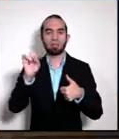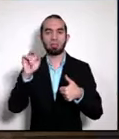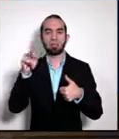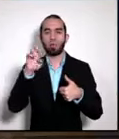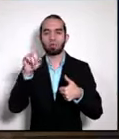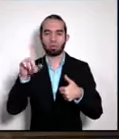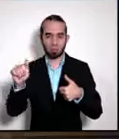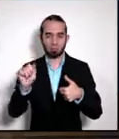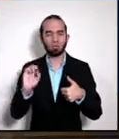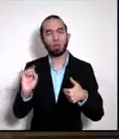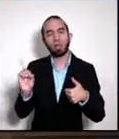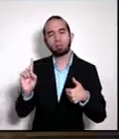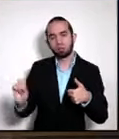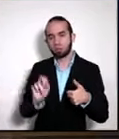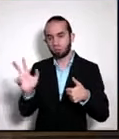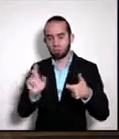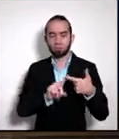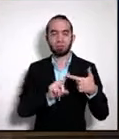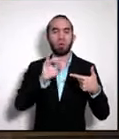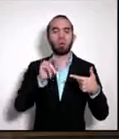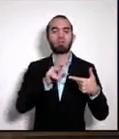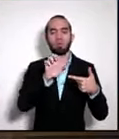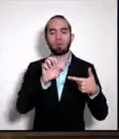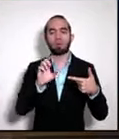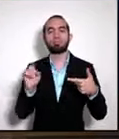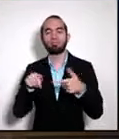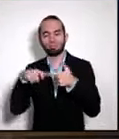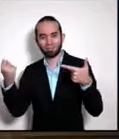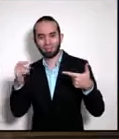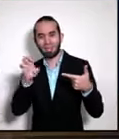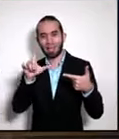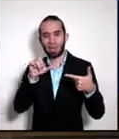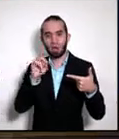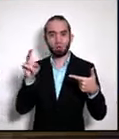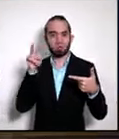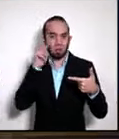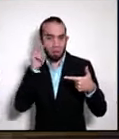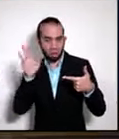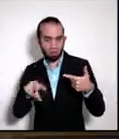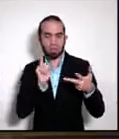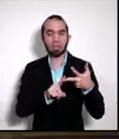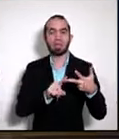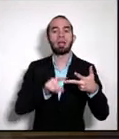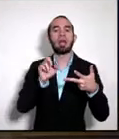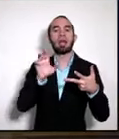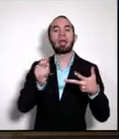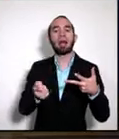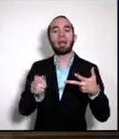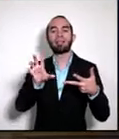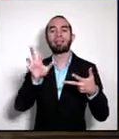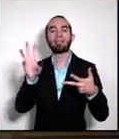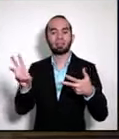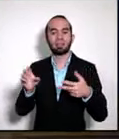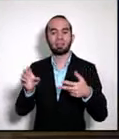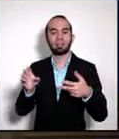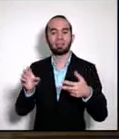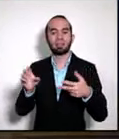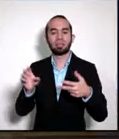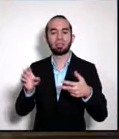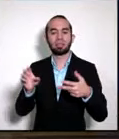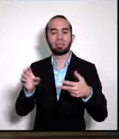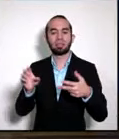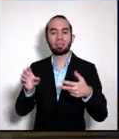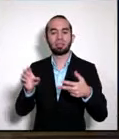luego sigue Josué del Observador y, en tercer lugar, Canal 36. Muy buenas noches. Al